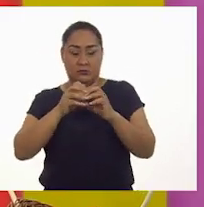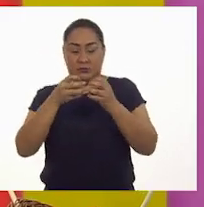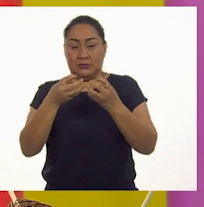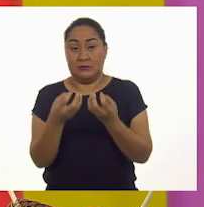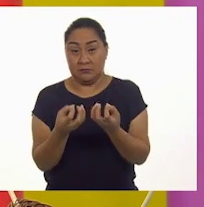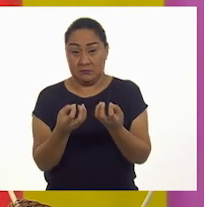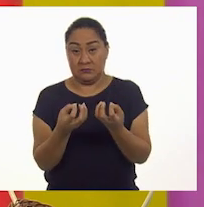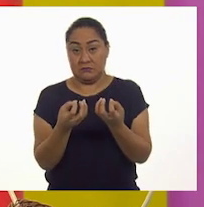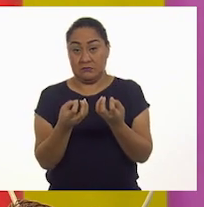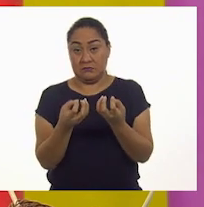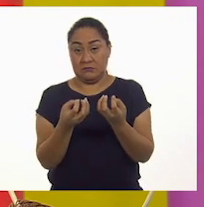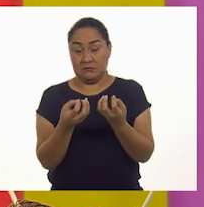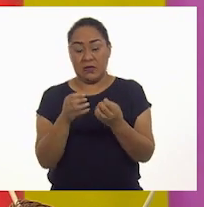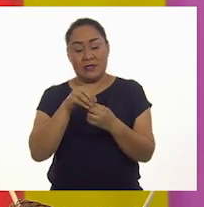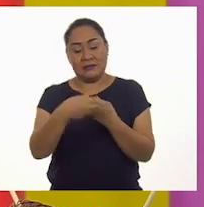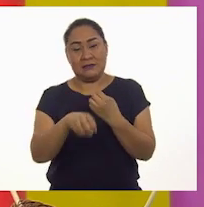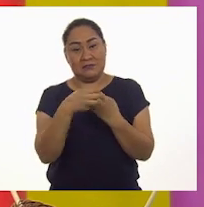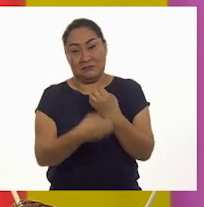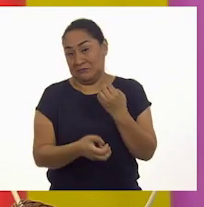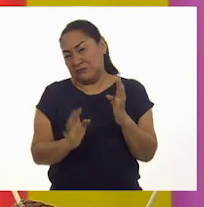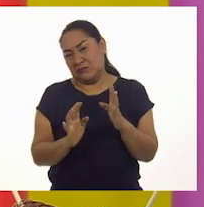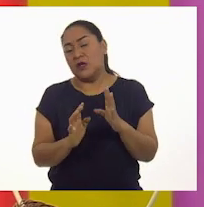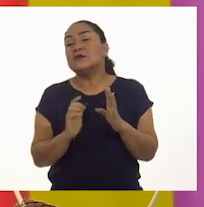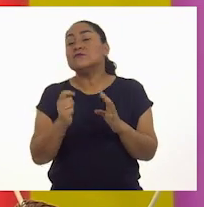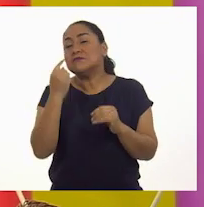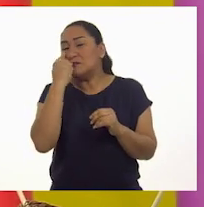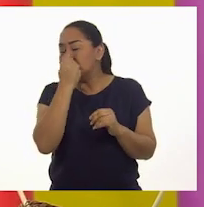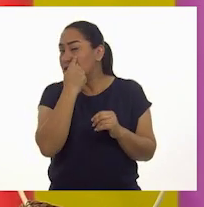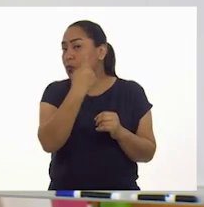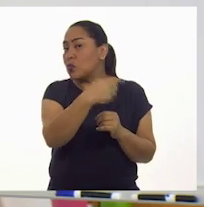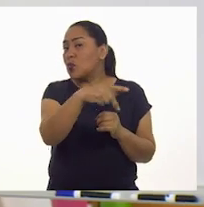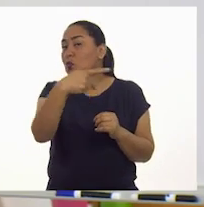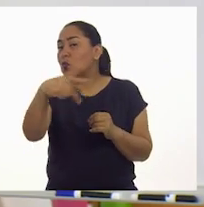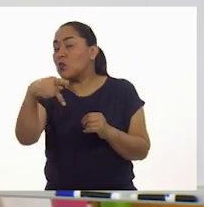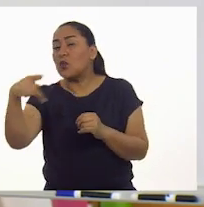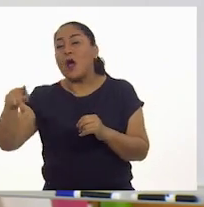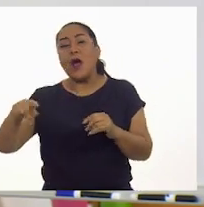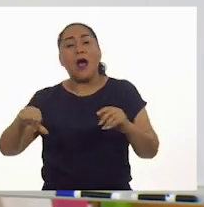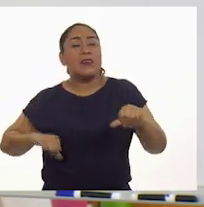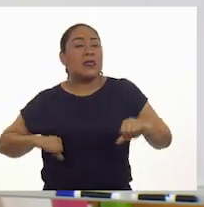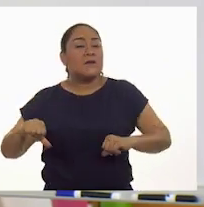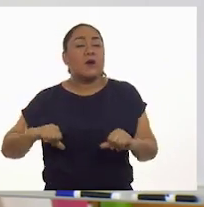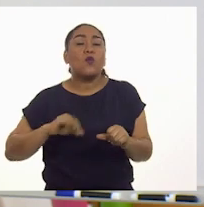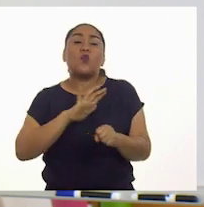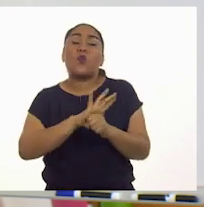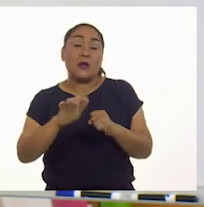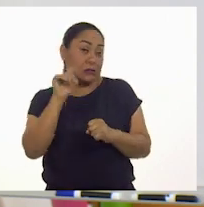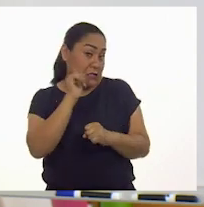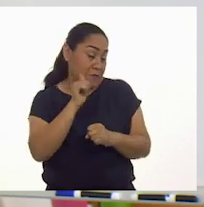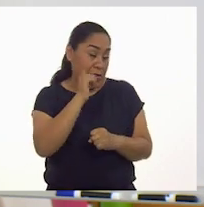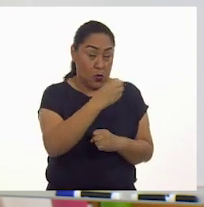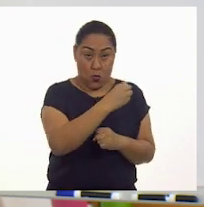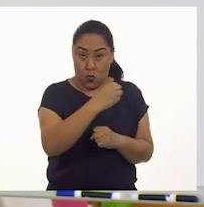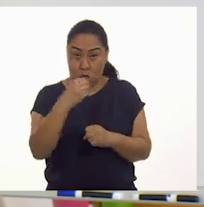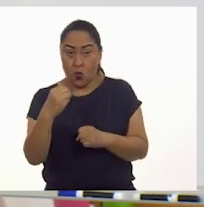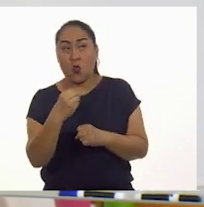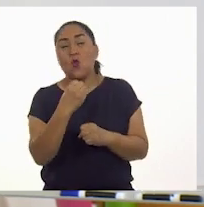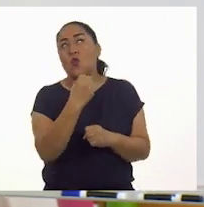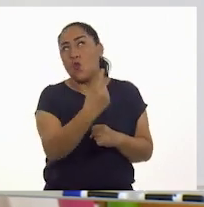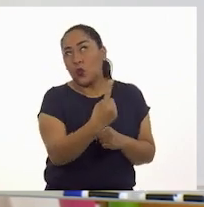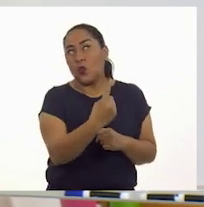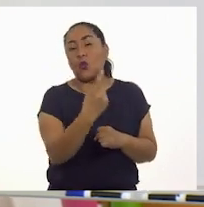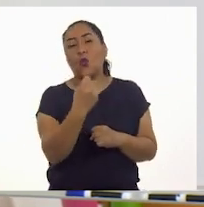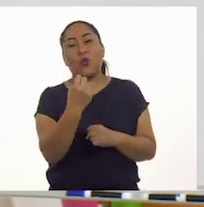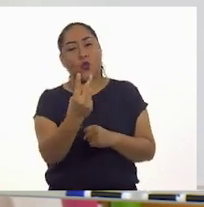ya limpiecita y sin cáscara. Cierto. Como pueden darse cuenta, las actividades se pueden ordenar en uno, dos y tres pasos,